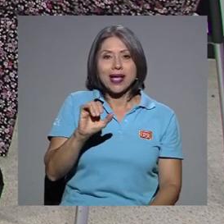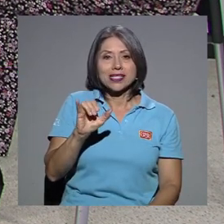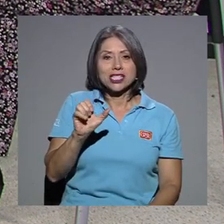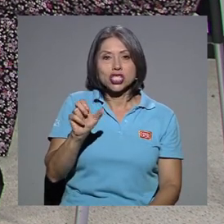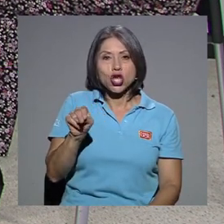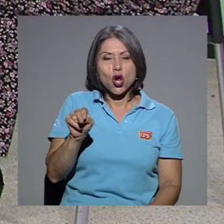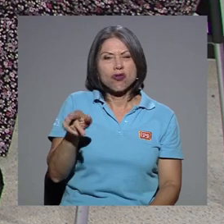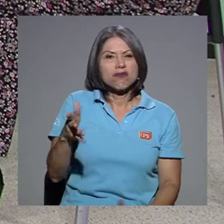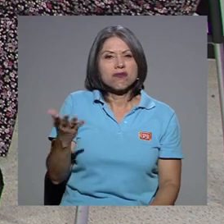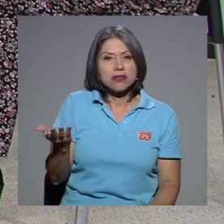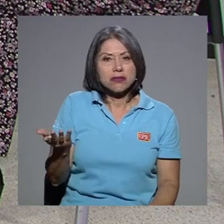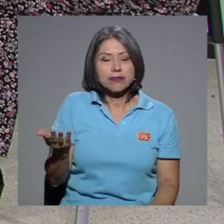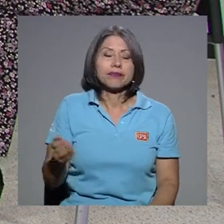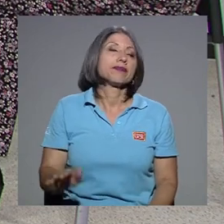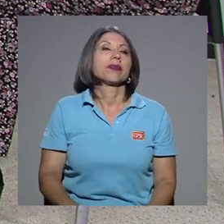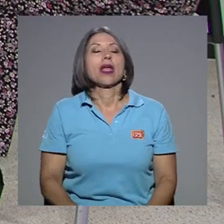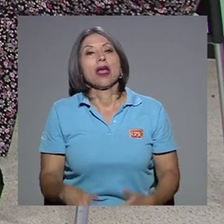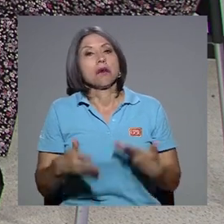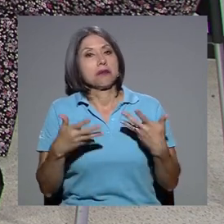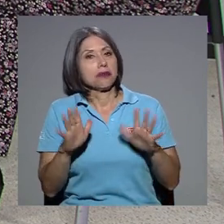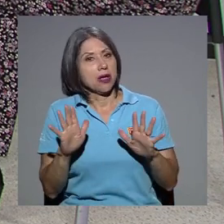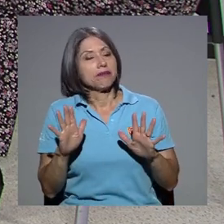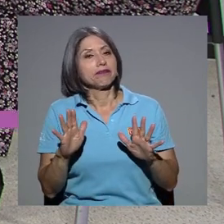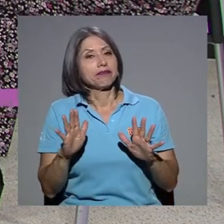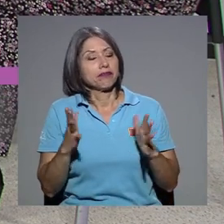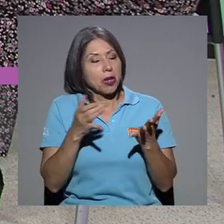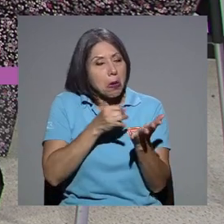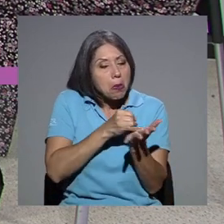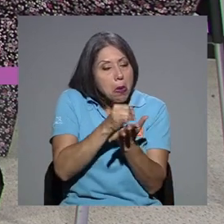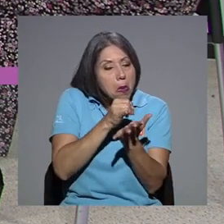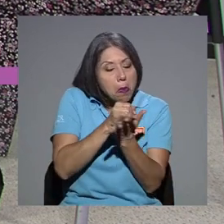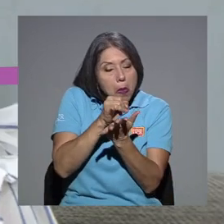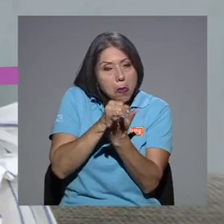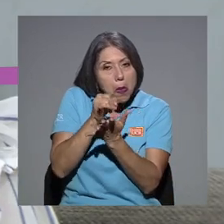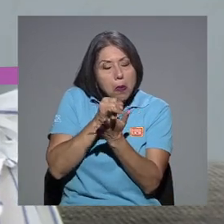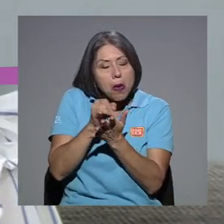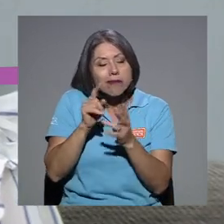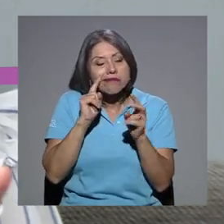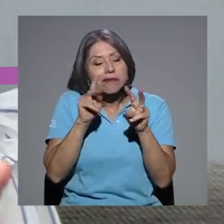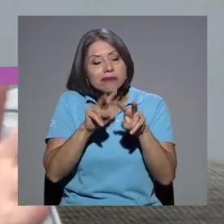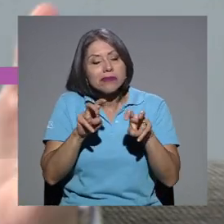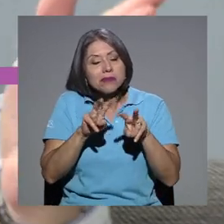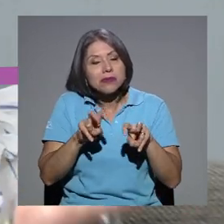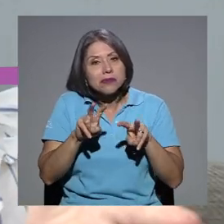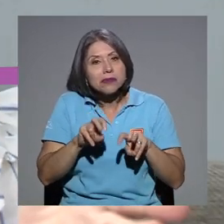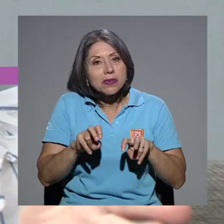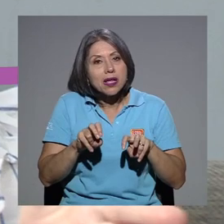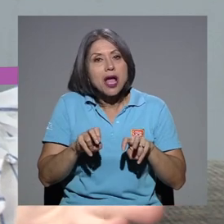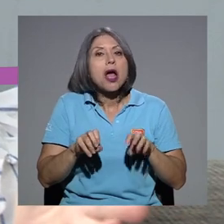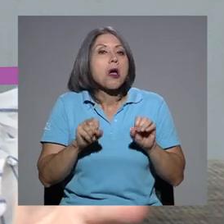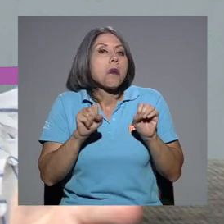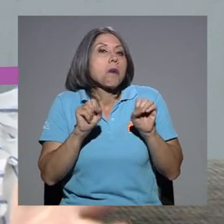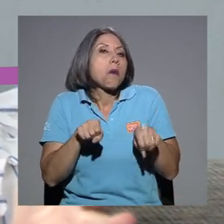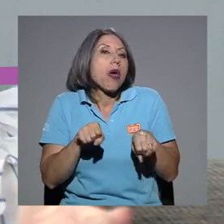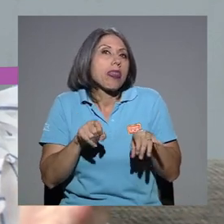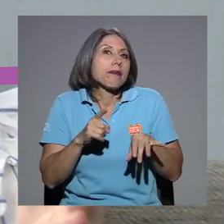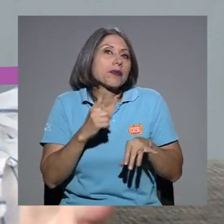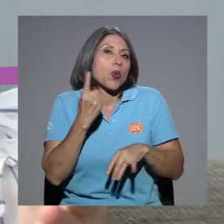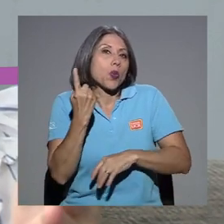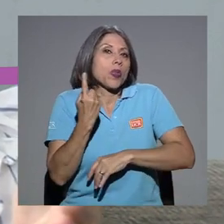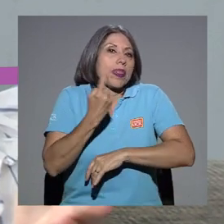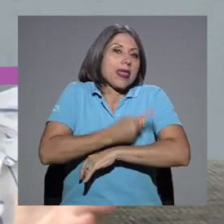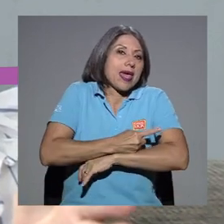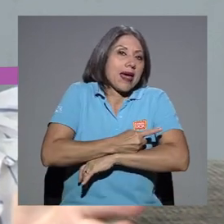se ha sacado como en los estudios que se tienen hasta ahora, que puede ir desde un día hasta